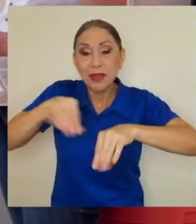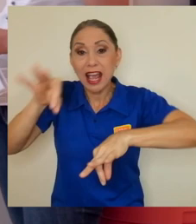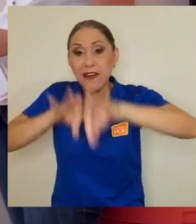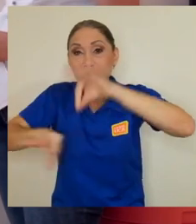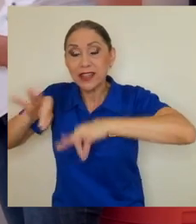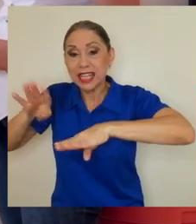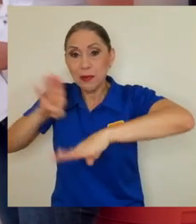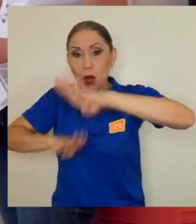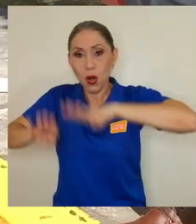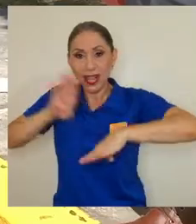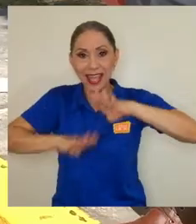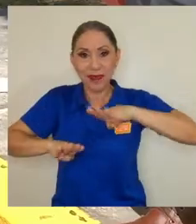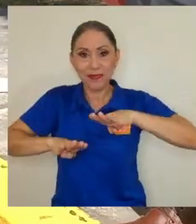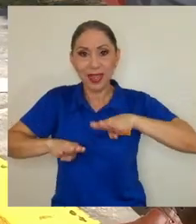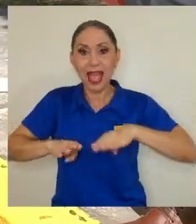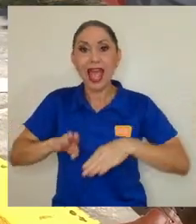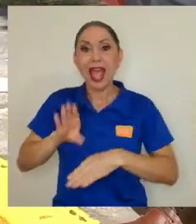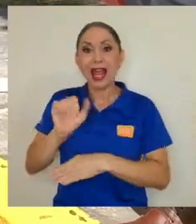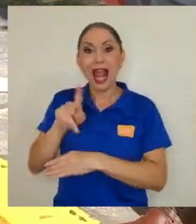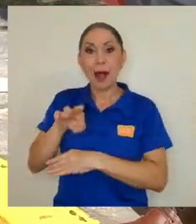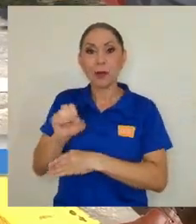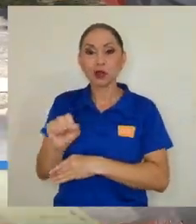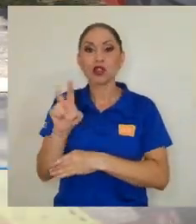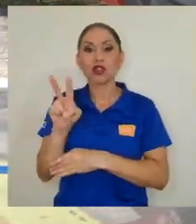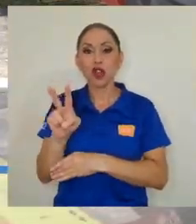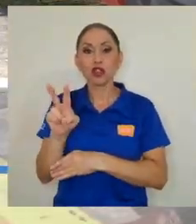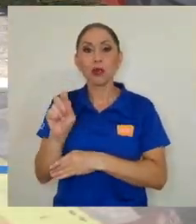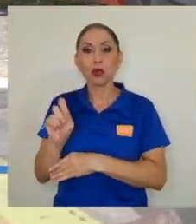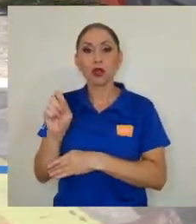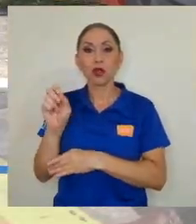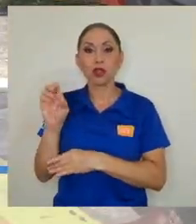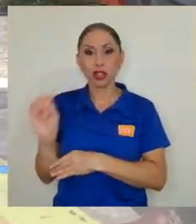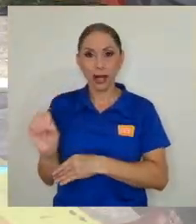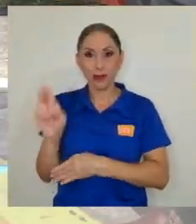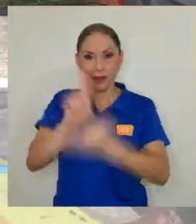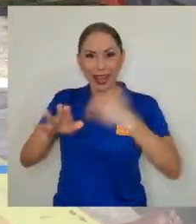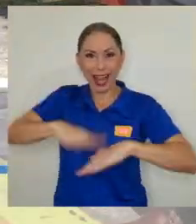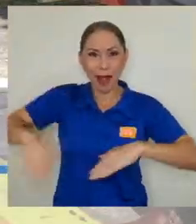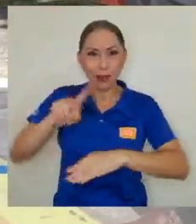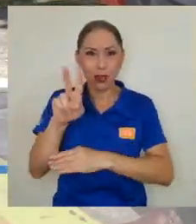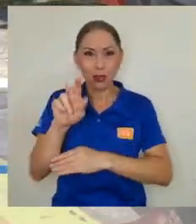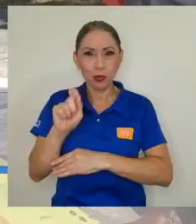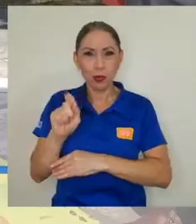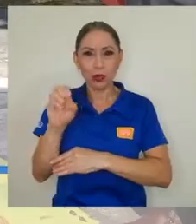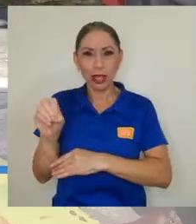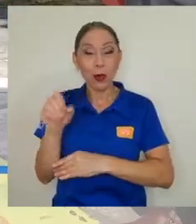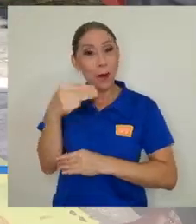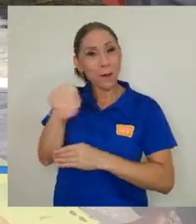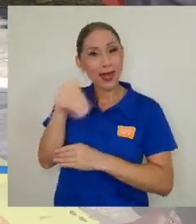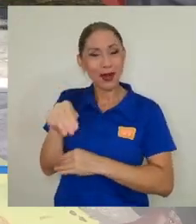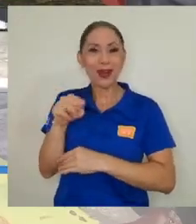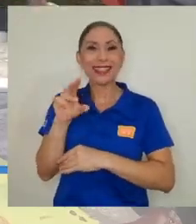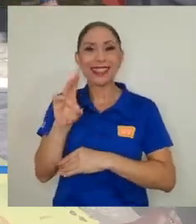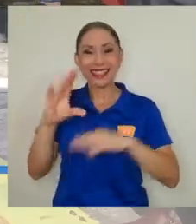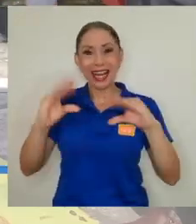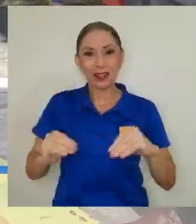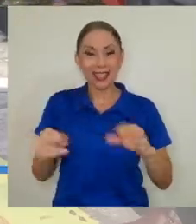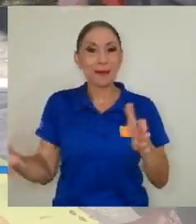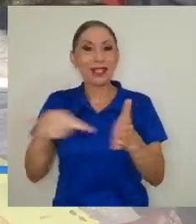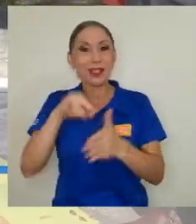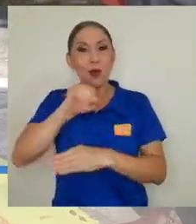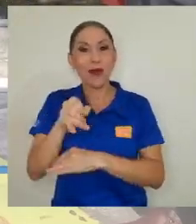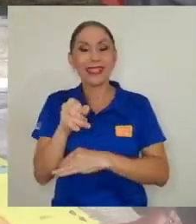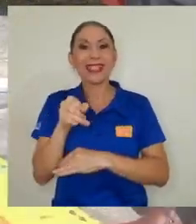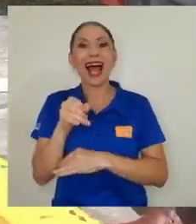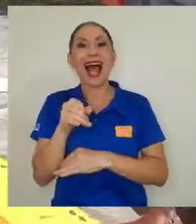física y biología. Campus 2.0 se transmite miércoles a las 8 de la noche con repetición jueves a las 9 de la mañana y